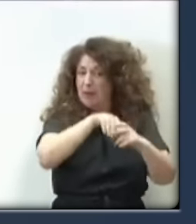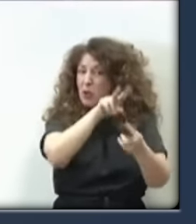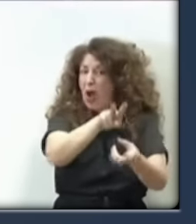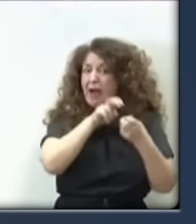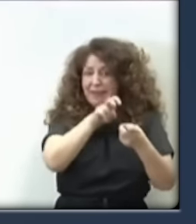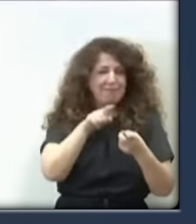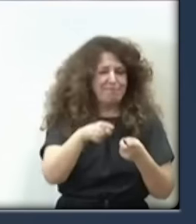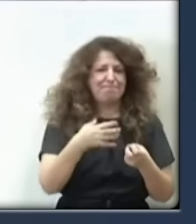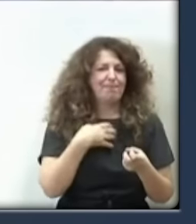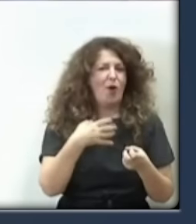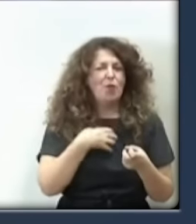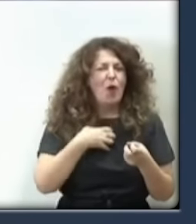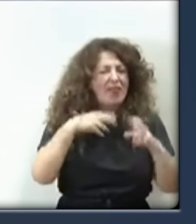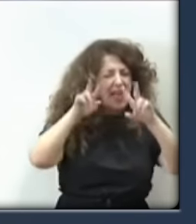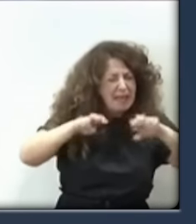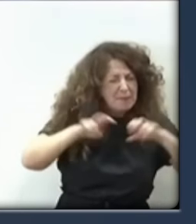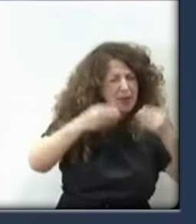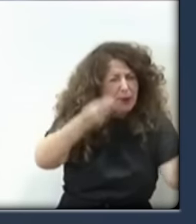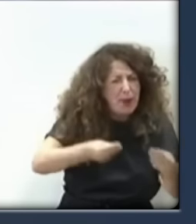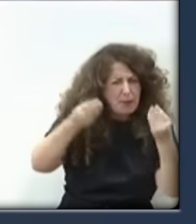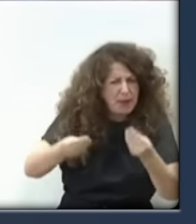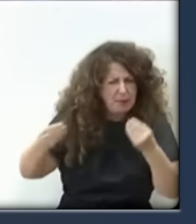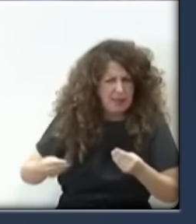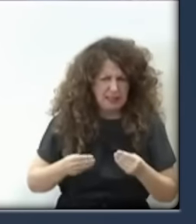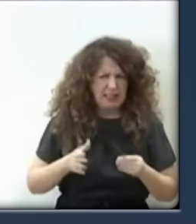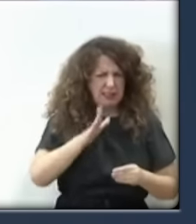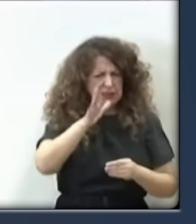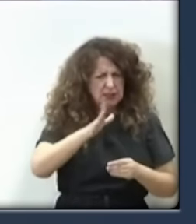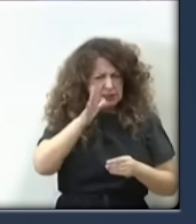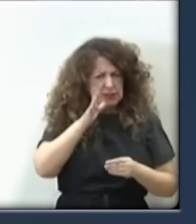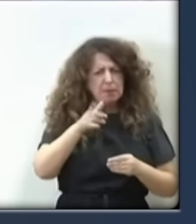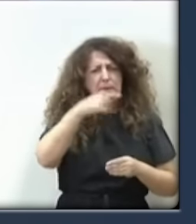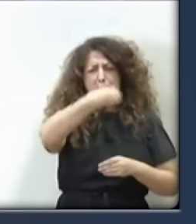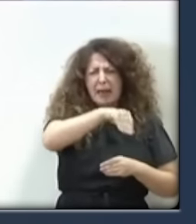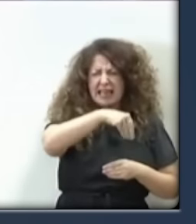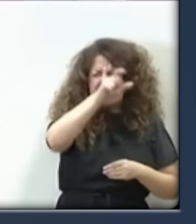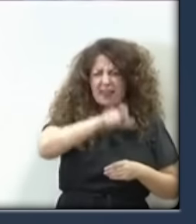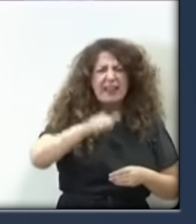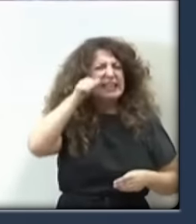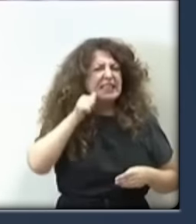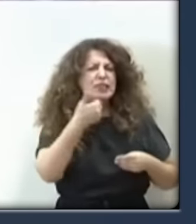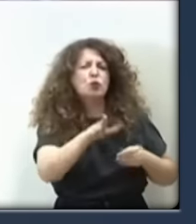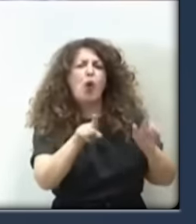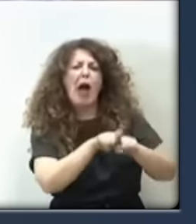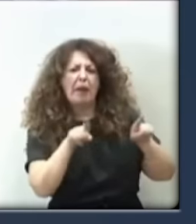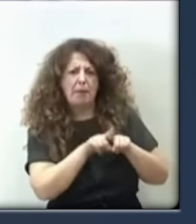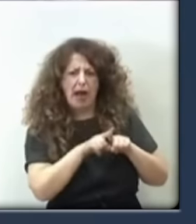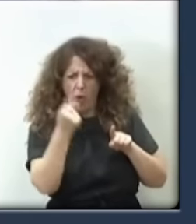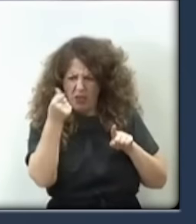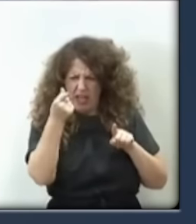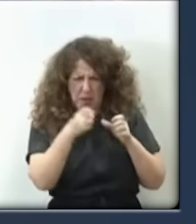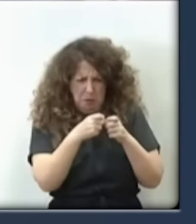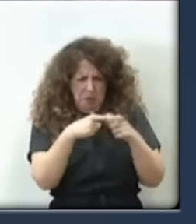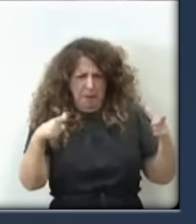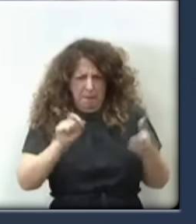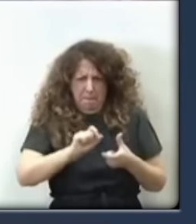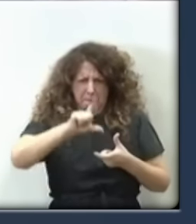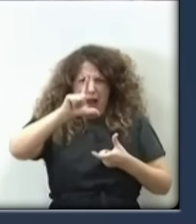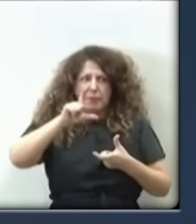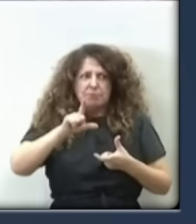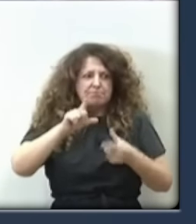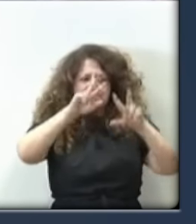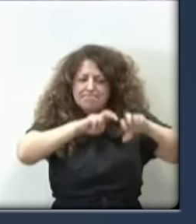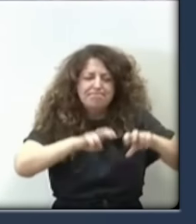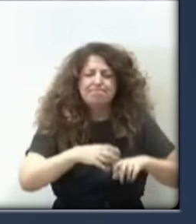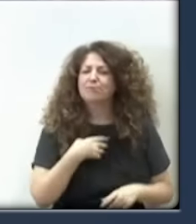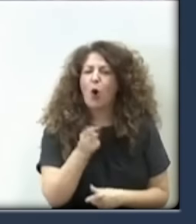tiene facultad para investigar el incremento patrimonial del hermanísimo. Por eso ustedes lo enviaron sin firmar. Mire, mire, ya que